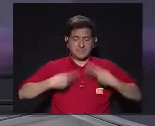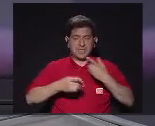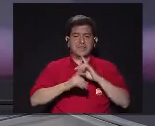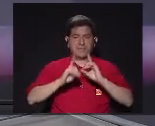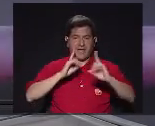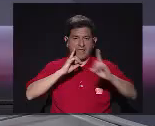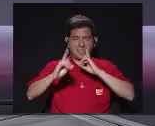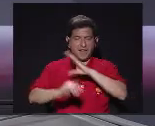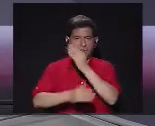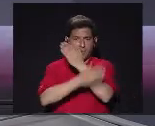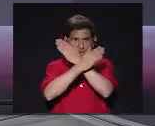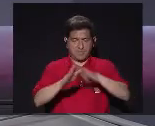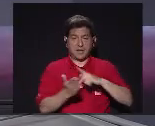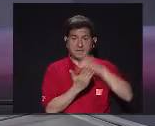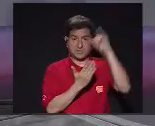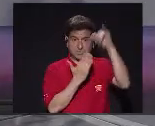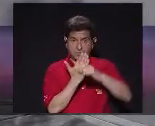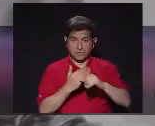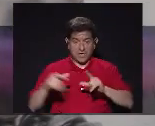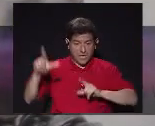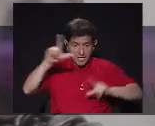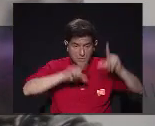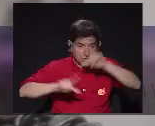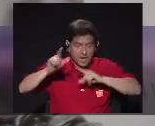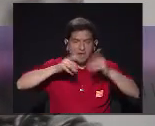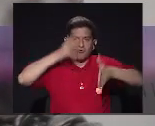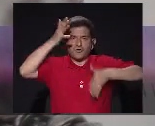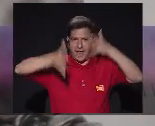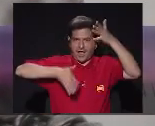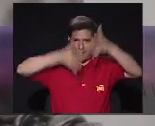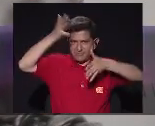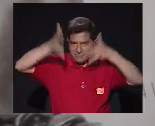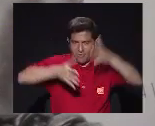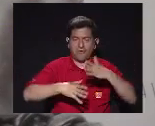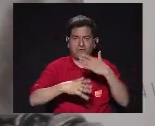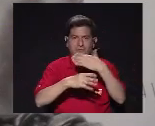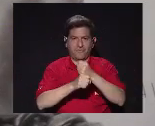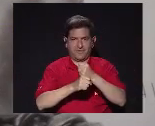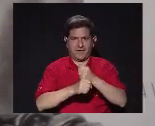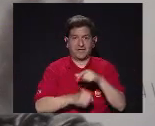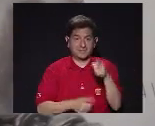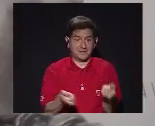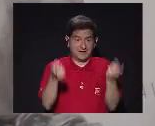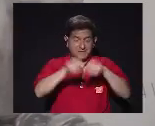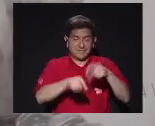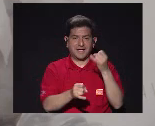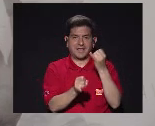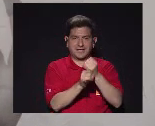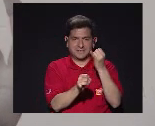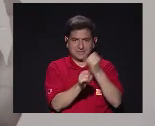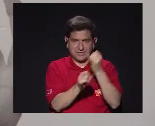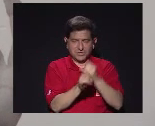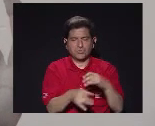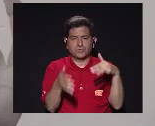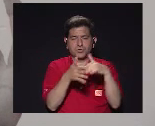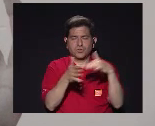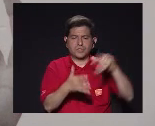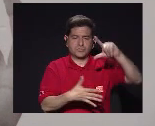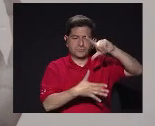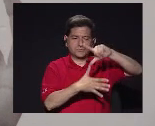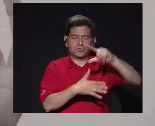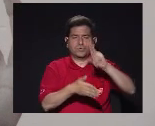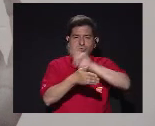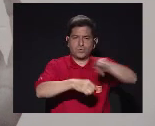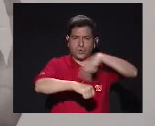El diálogo Y la paz En el marco Del proyecto Laboratorio De la creatividad Que realiza El Instituto de Estudios